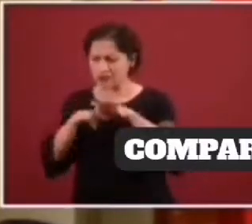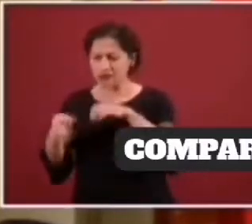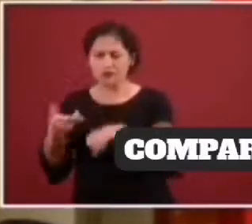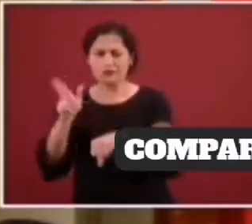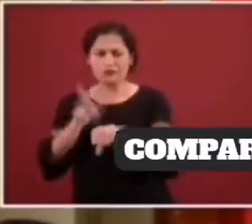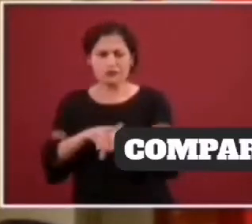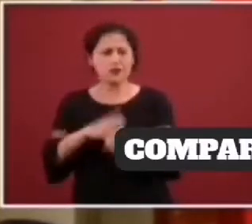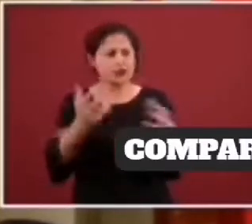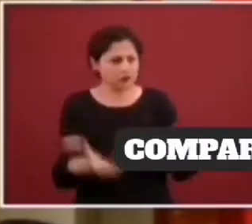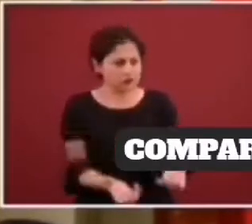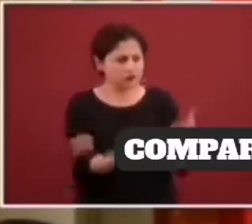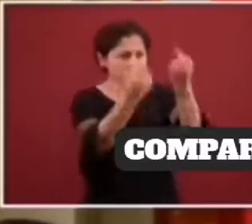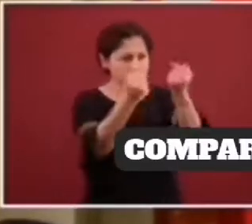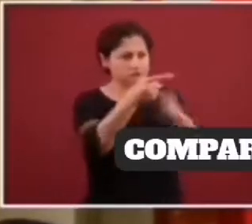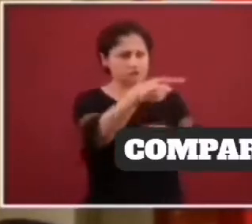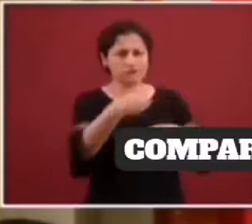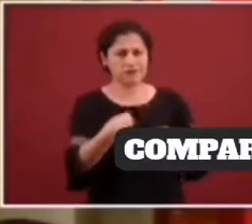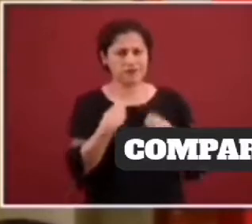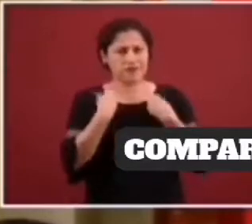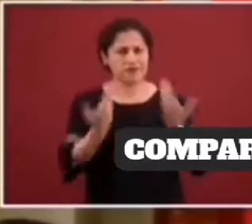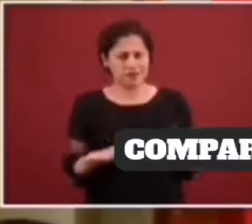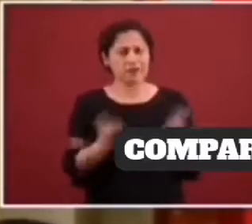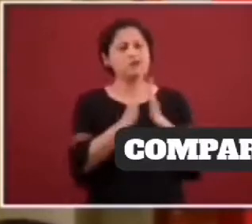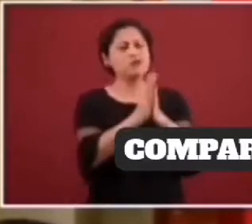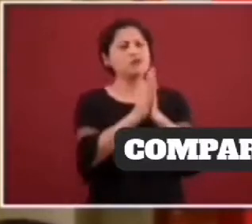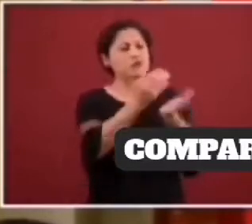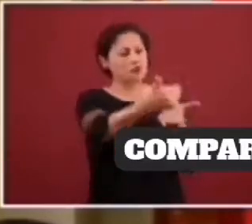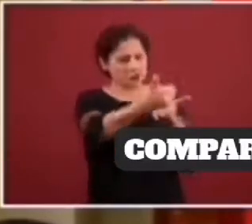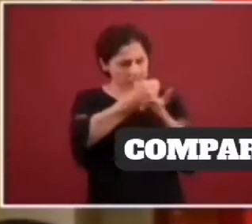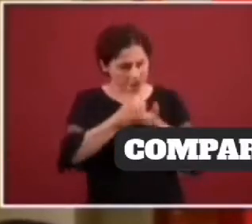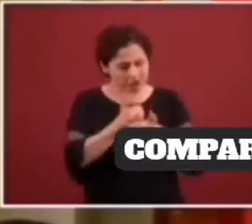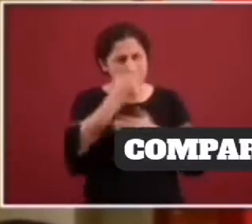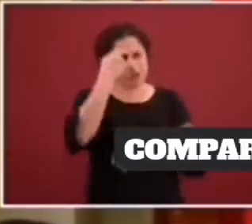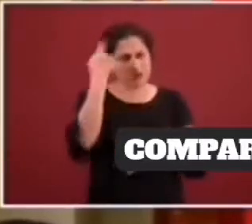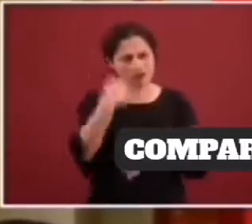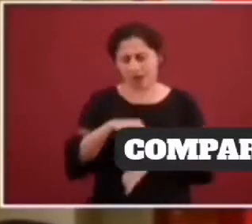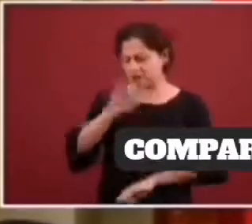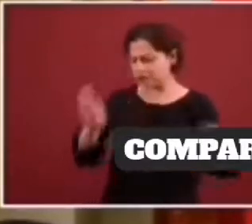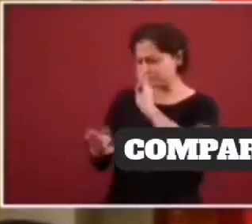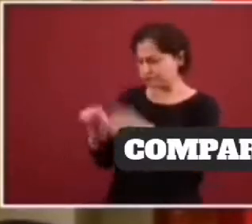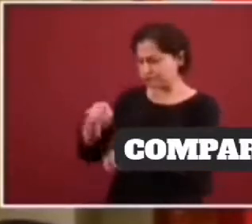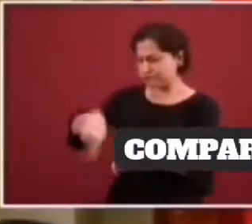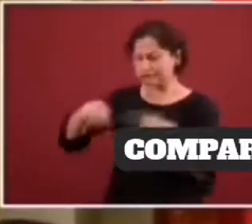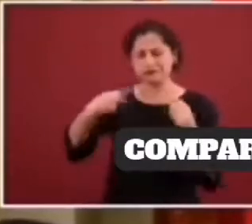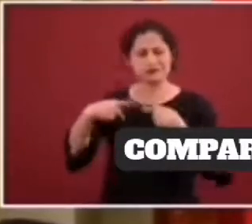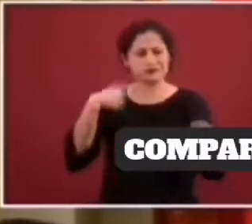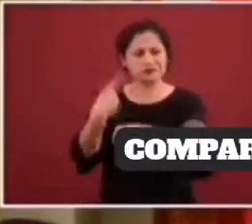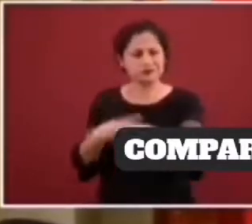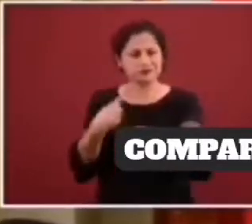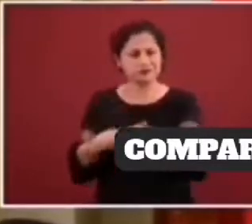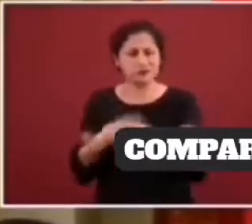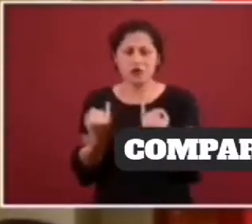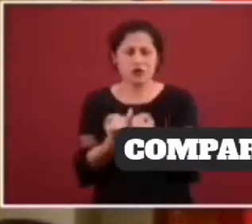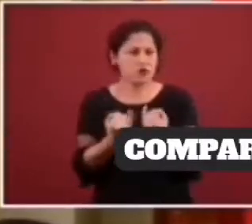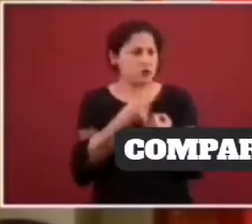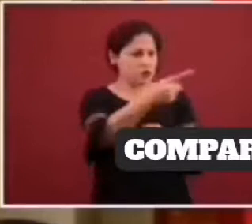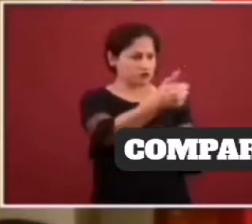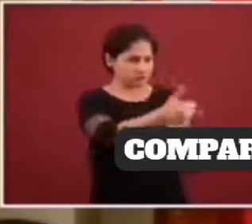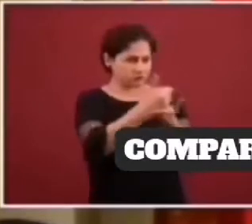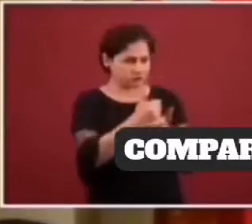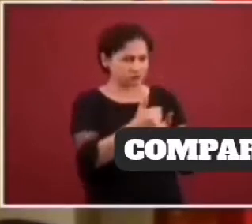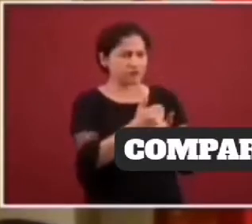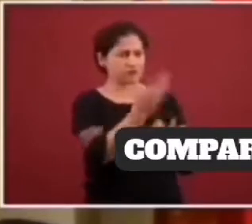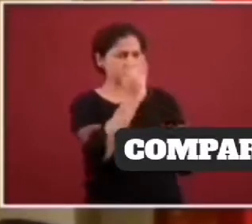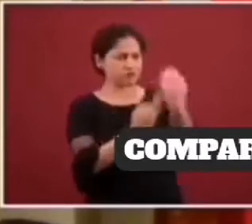ayúdennos por favor a cuidarlos y para eso necesitamos que ustedes nos cuiden, necesitamos